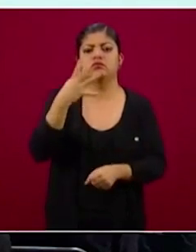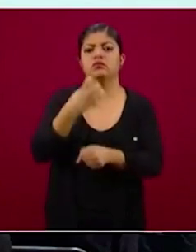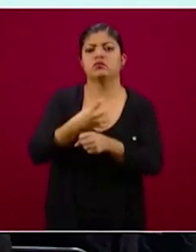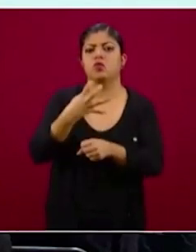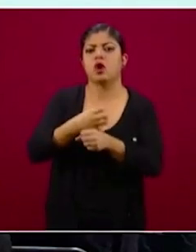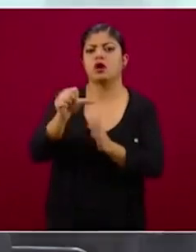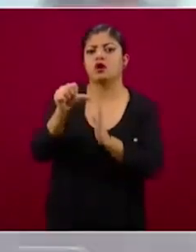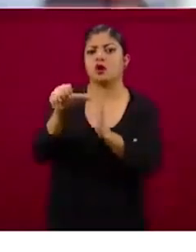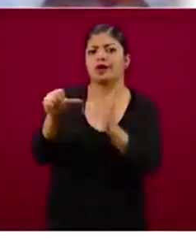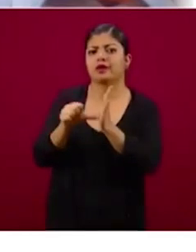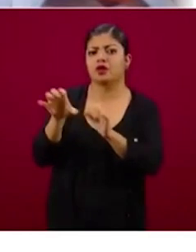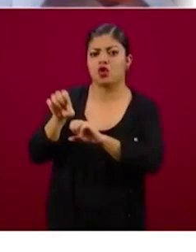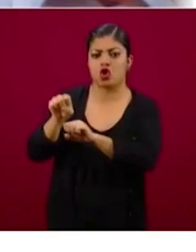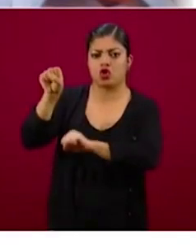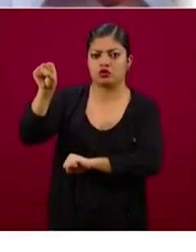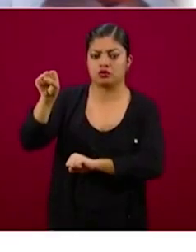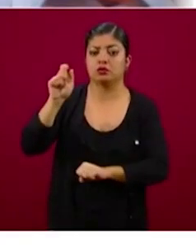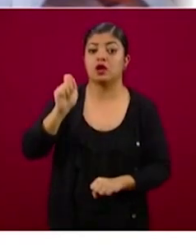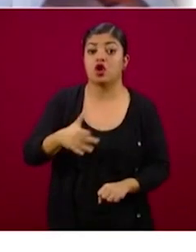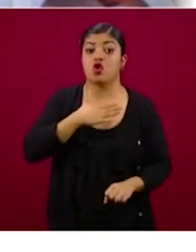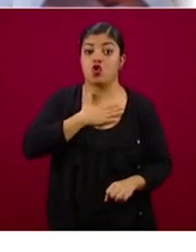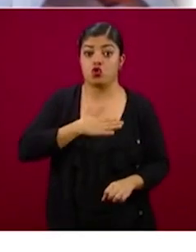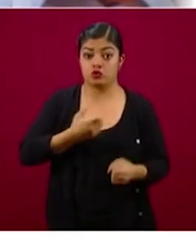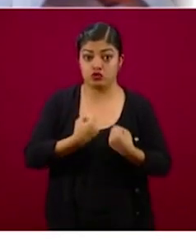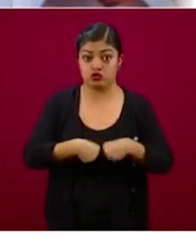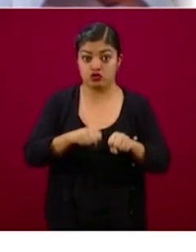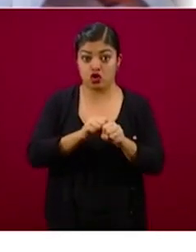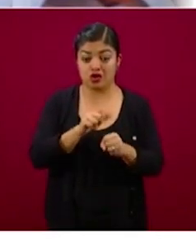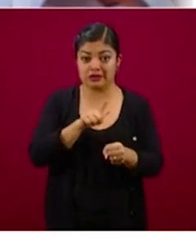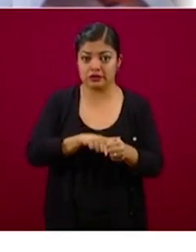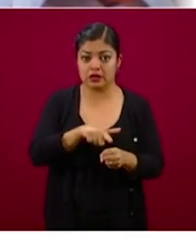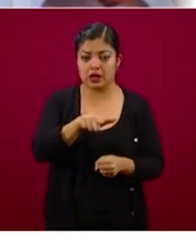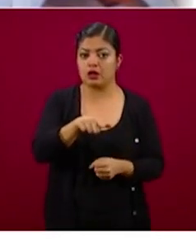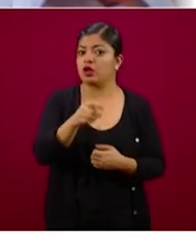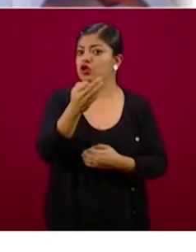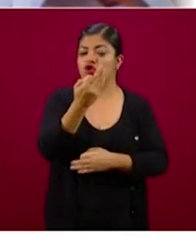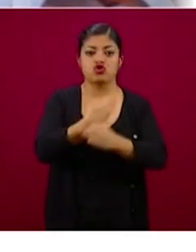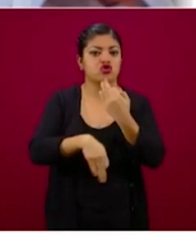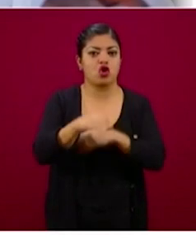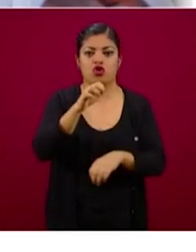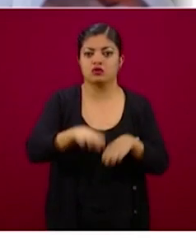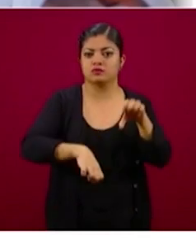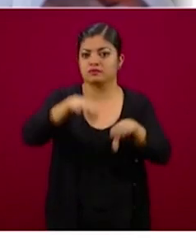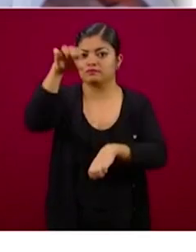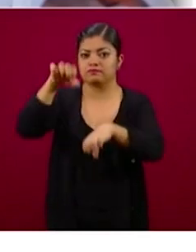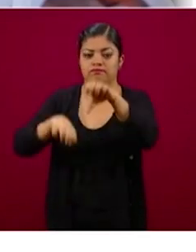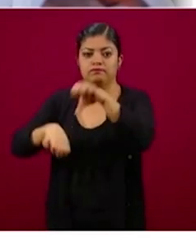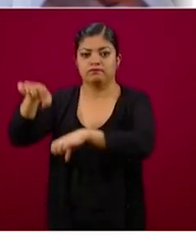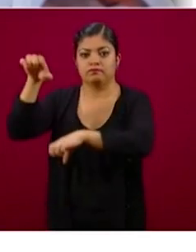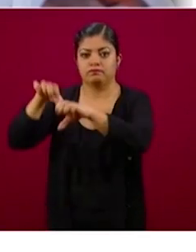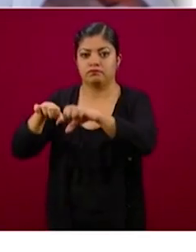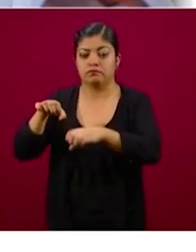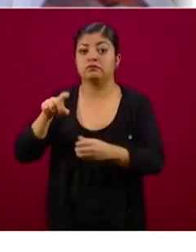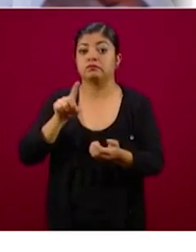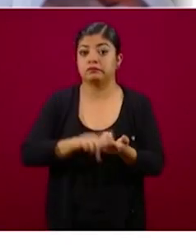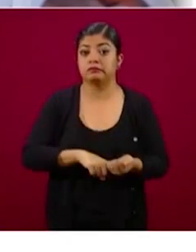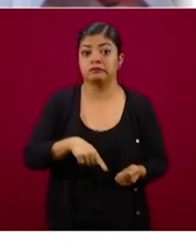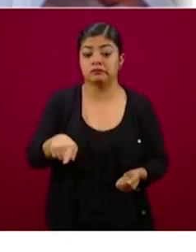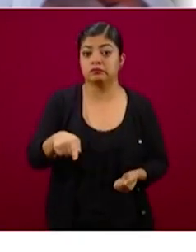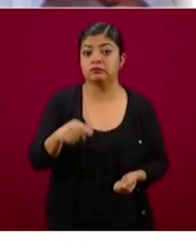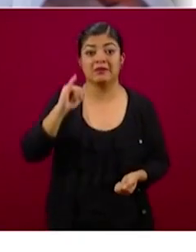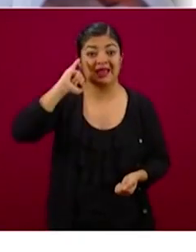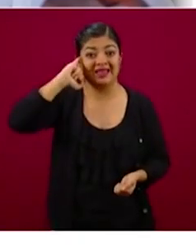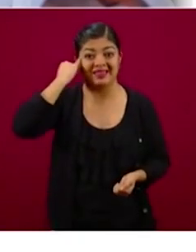y por justicia social este apoyo llega a todos los adultos mayores en territorio que no sea